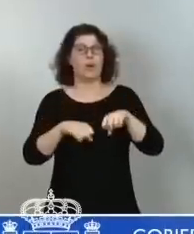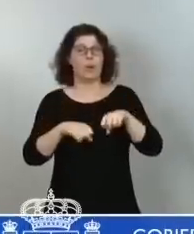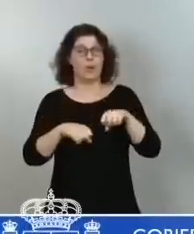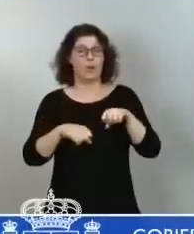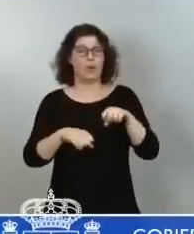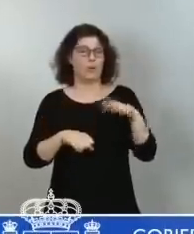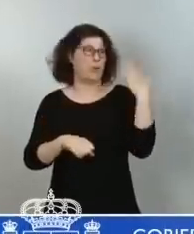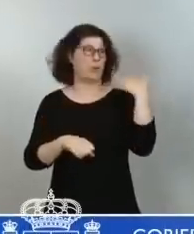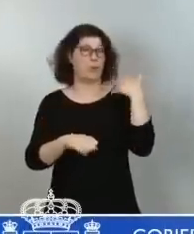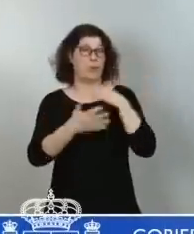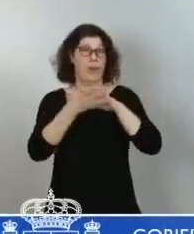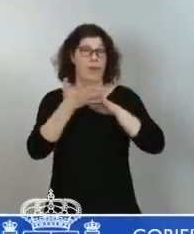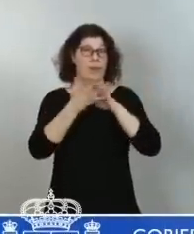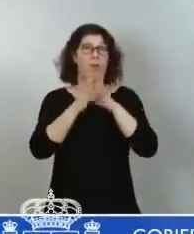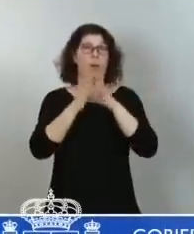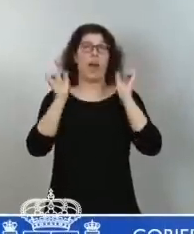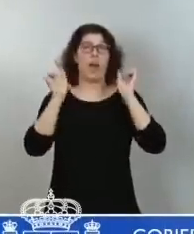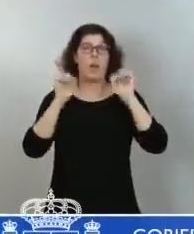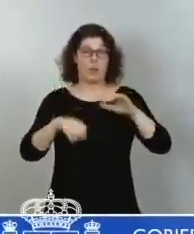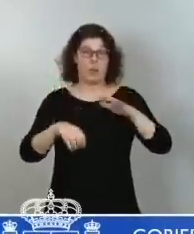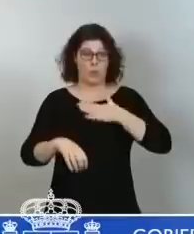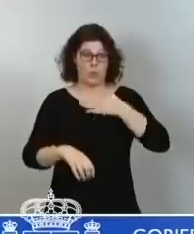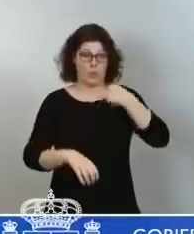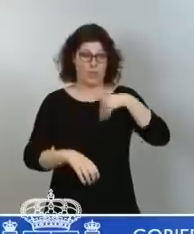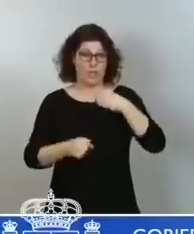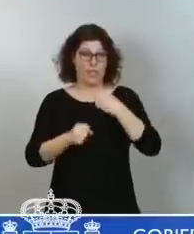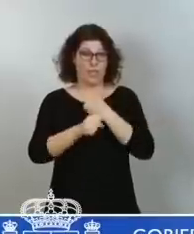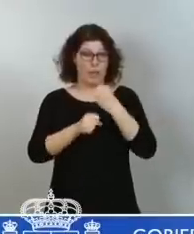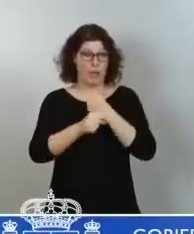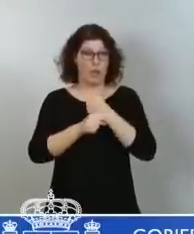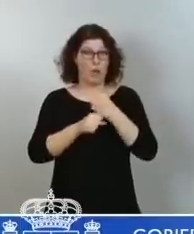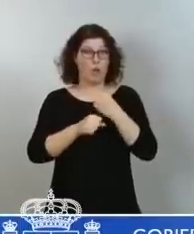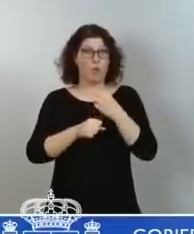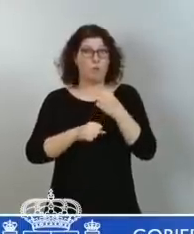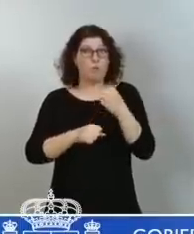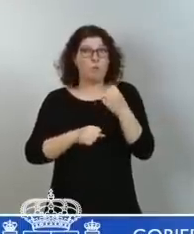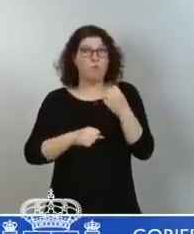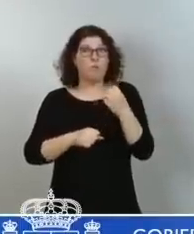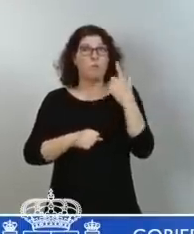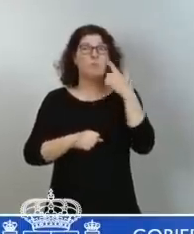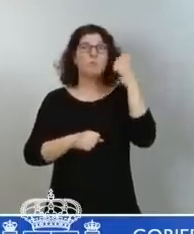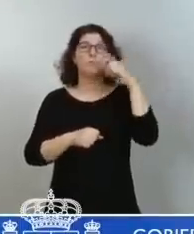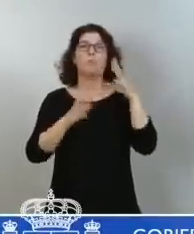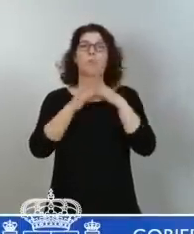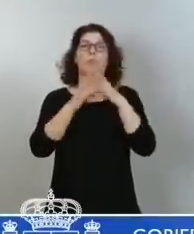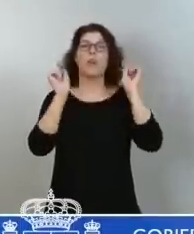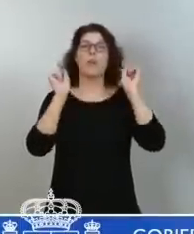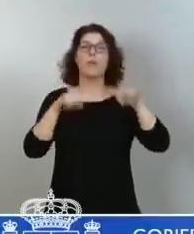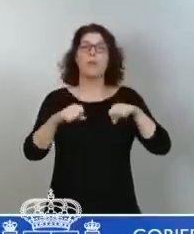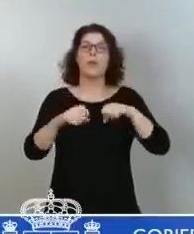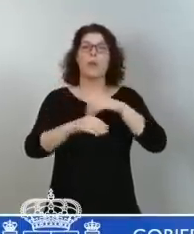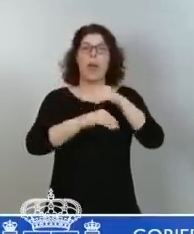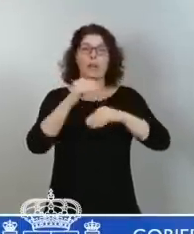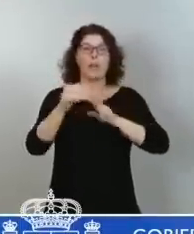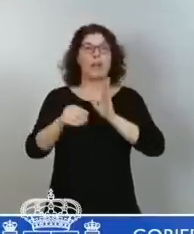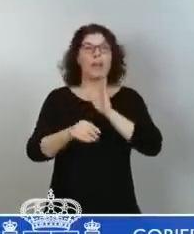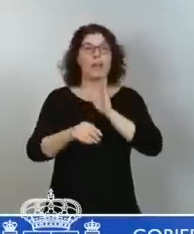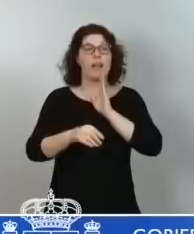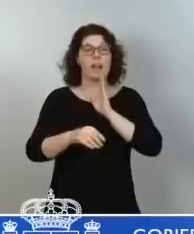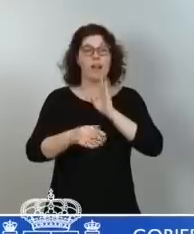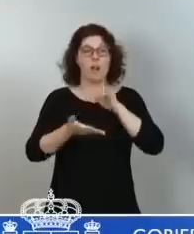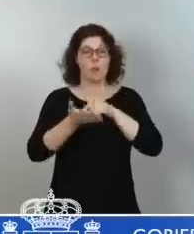de nuestro presidente que de alguna manera corrige la dirección que había tomado el proyecto de la Unión